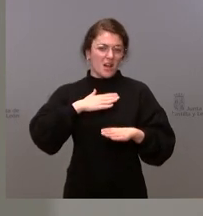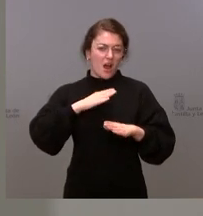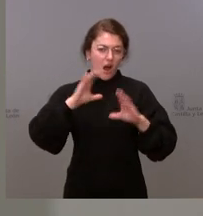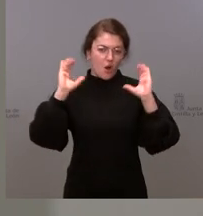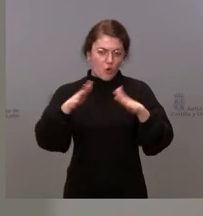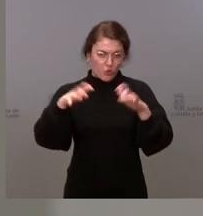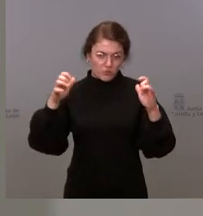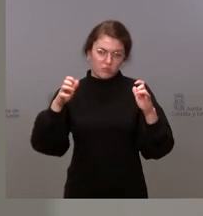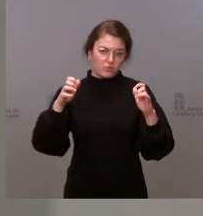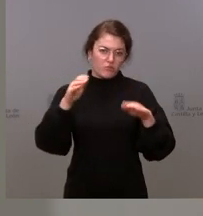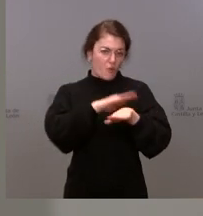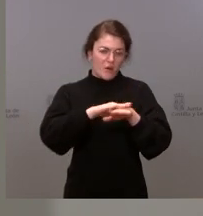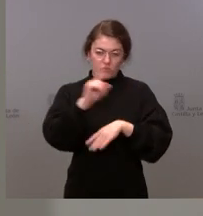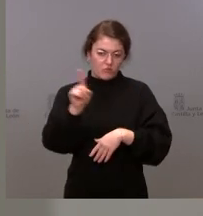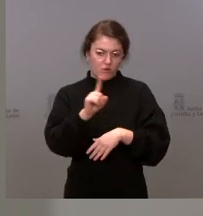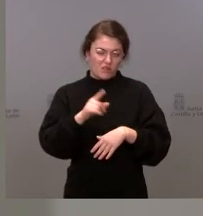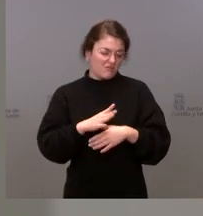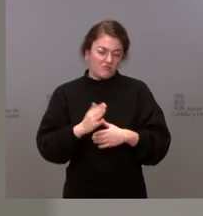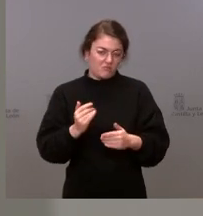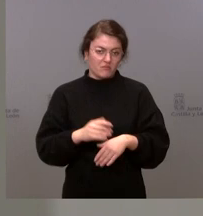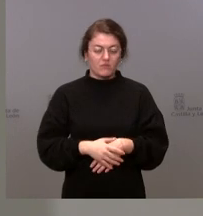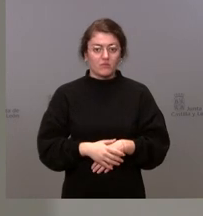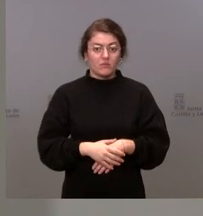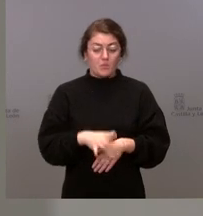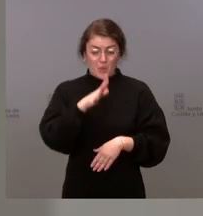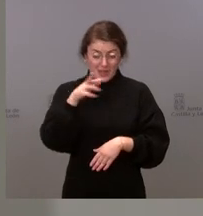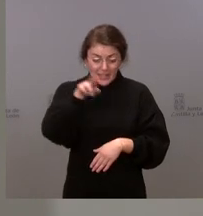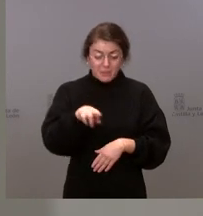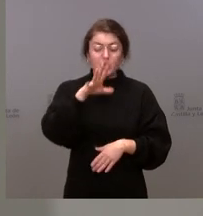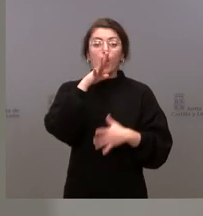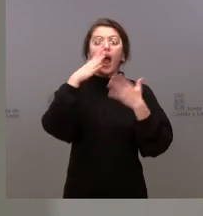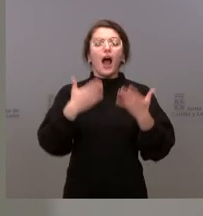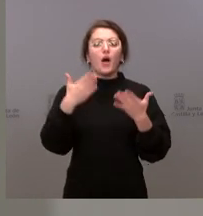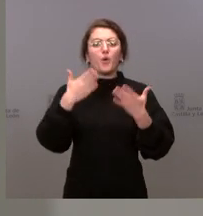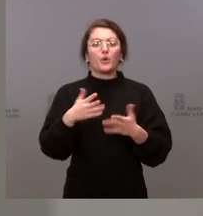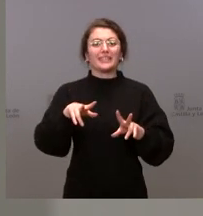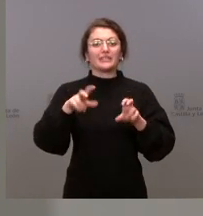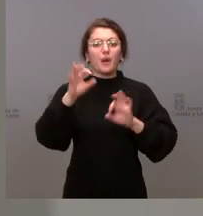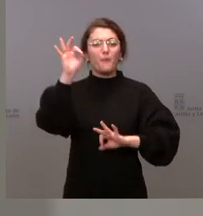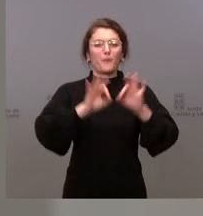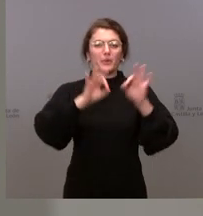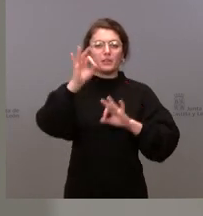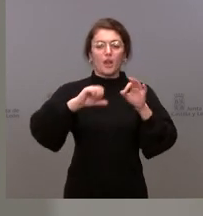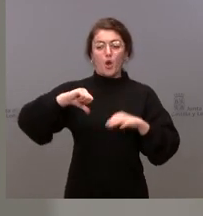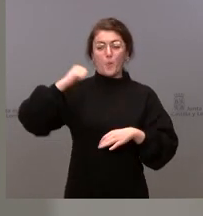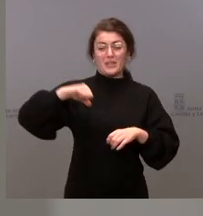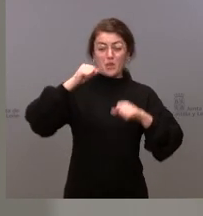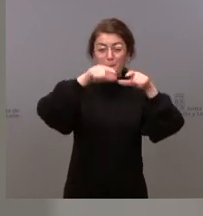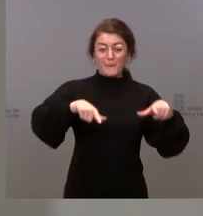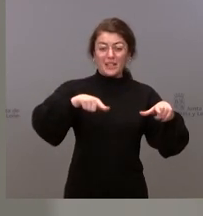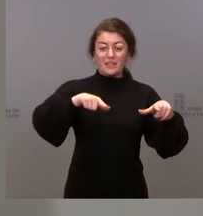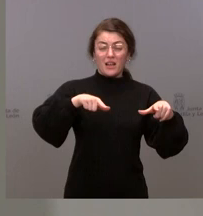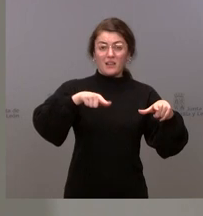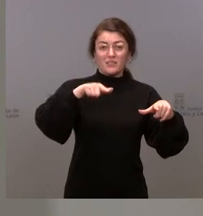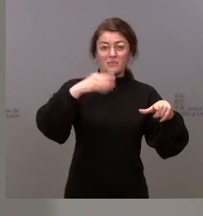momento, insisto, las tasas de hospitalización en planta por 100.000 habitantes a siete días y